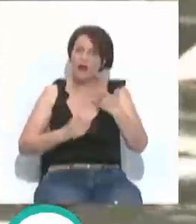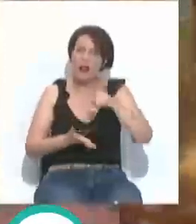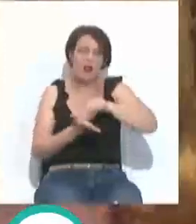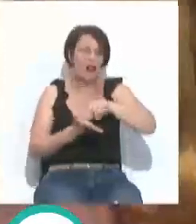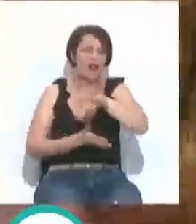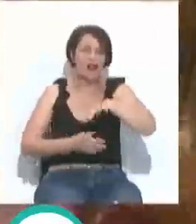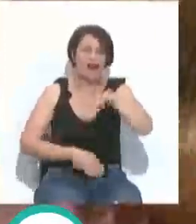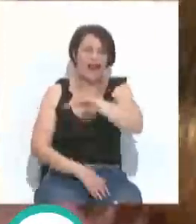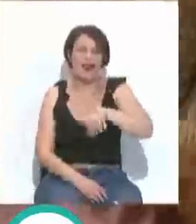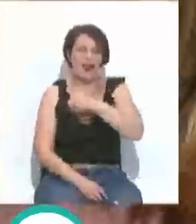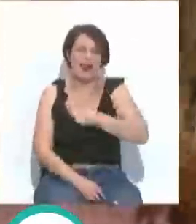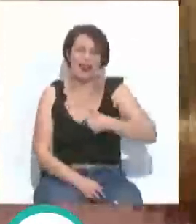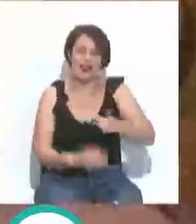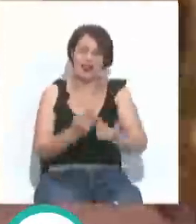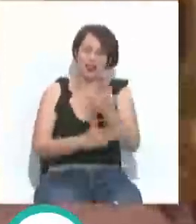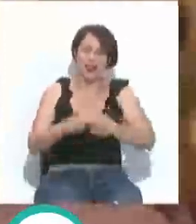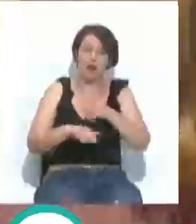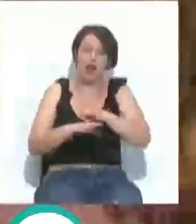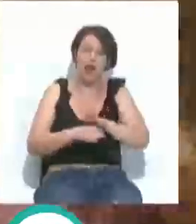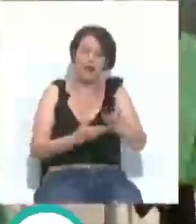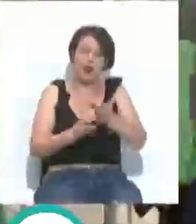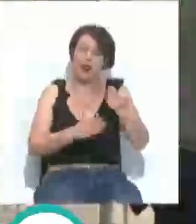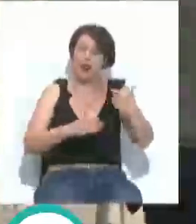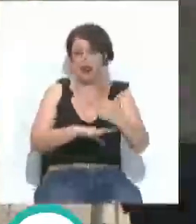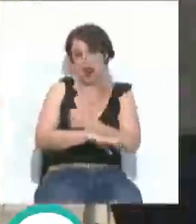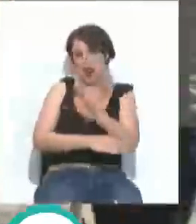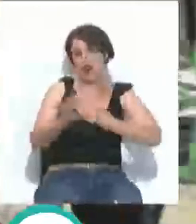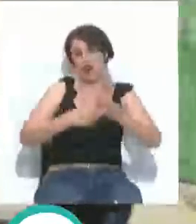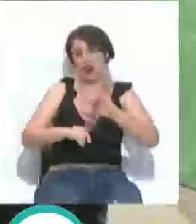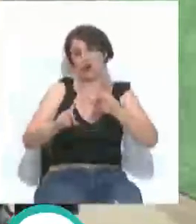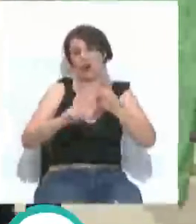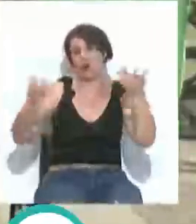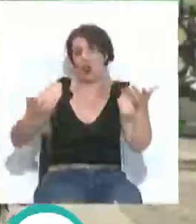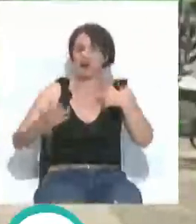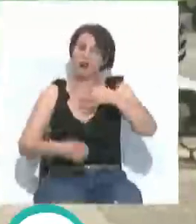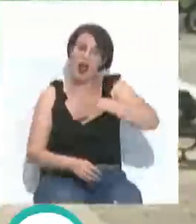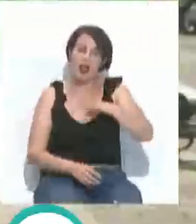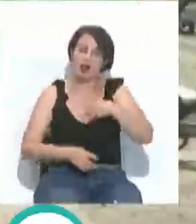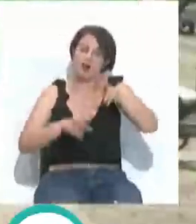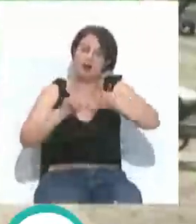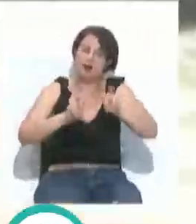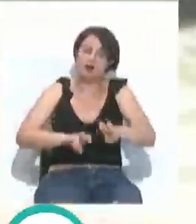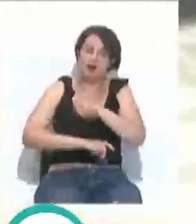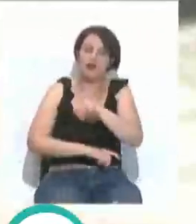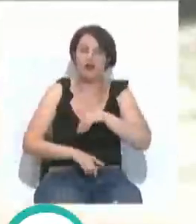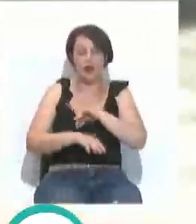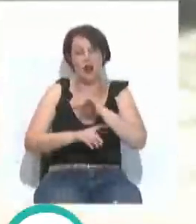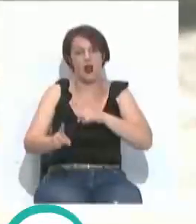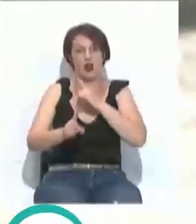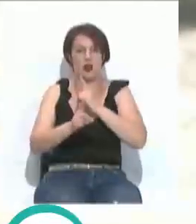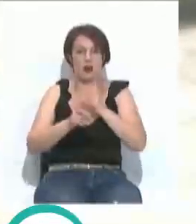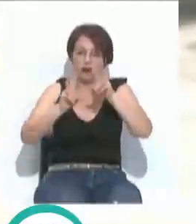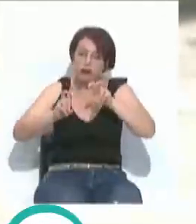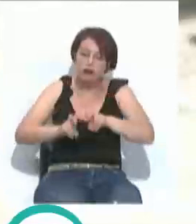Plaza de San Juan de Dios a mediodía para pedir la colaboración de la ciudadanía con el objetivo de posibilitar la investigación contra la enfermedad. El